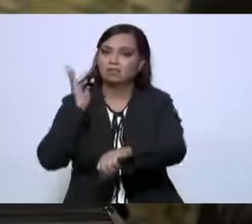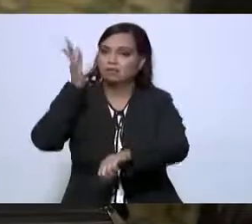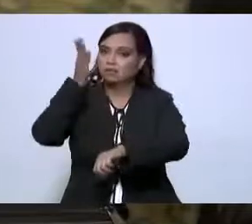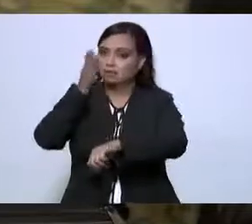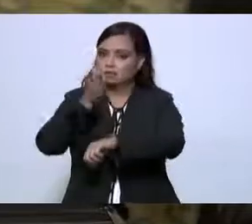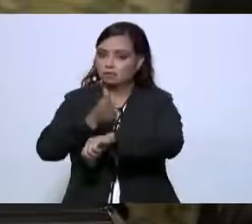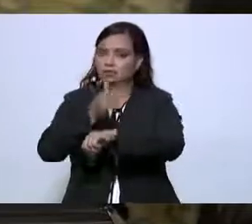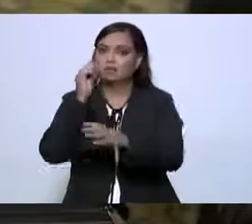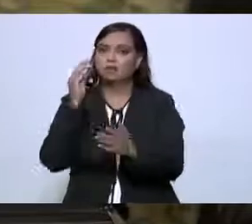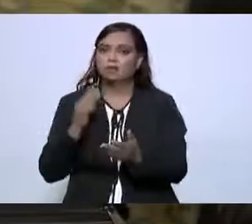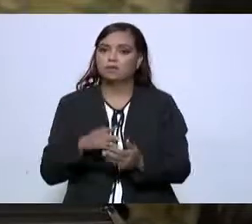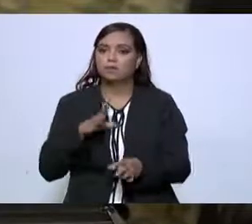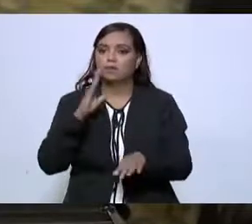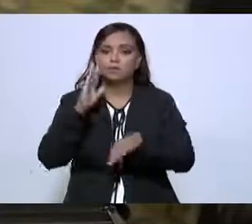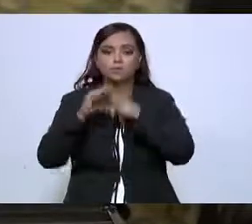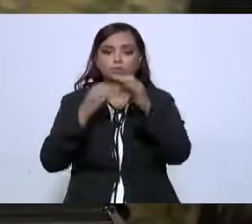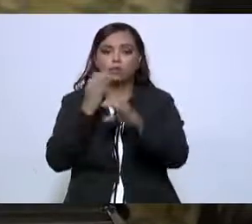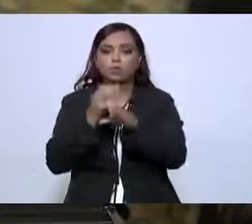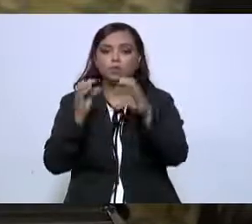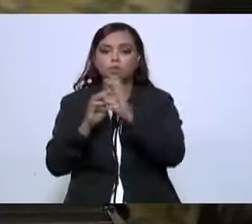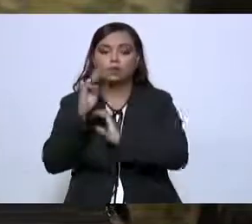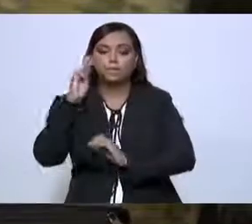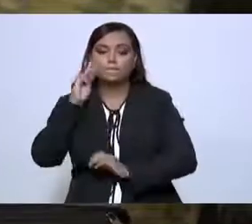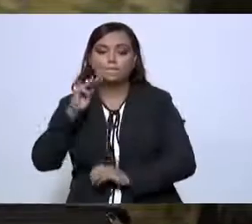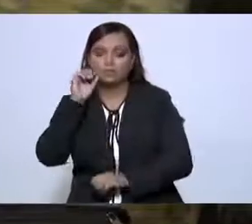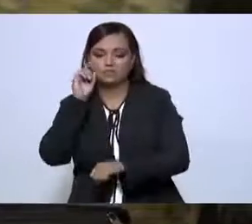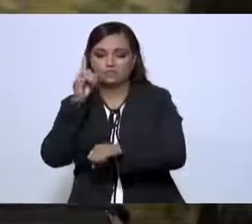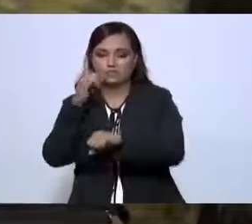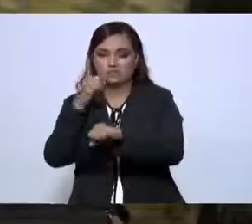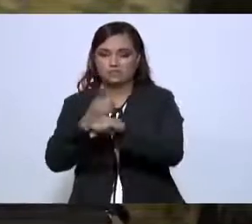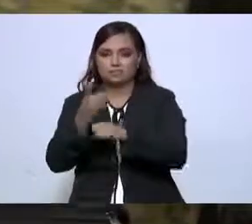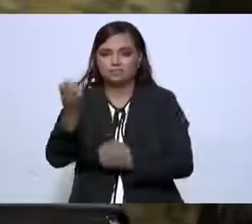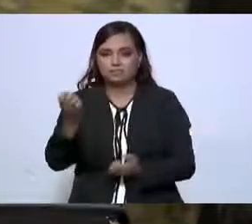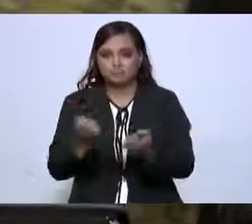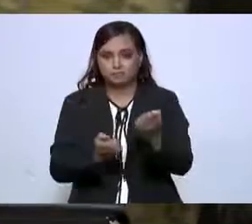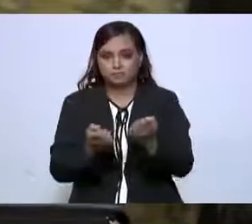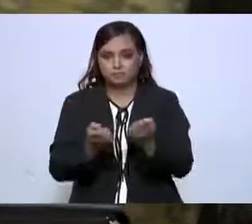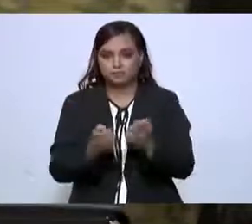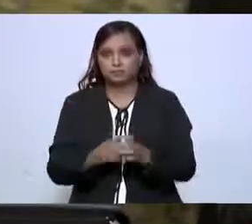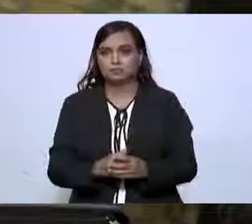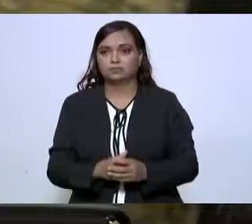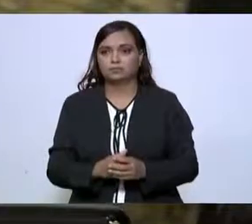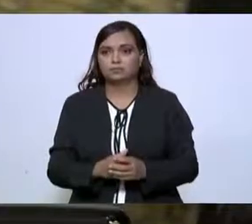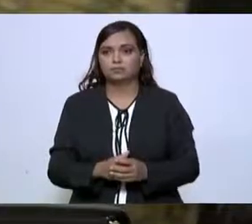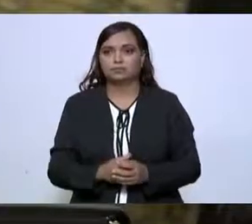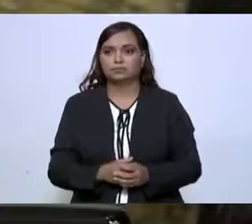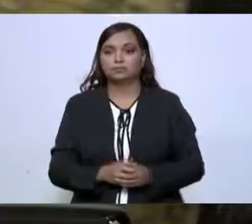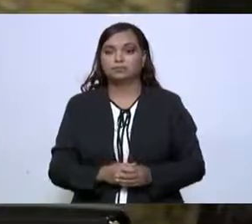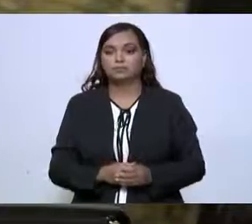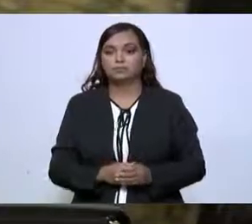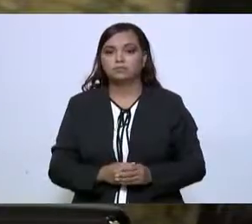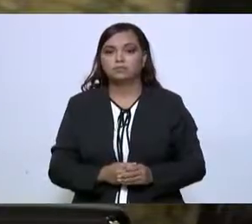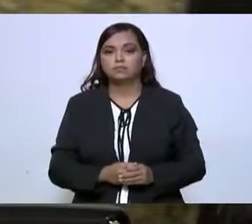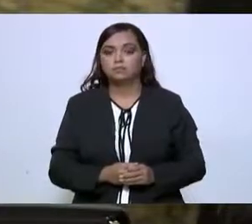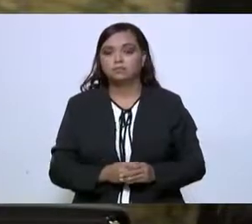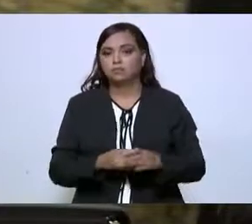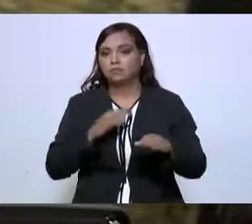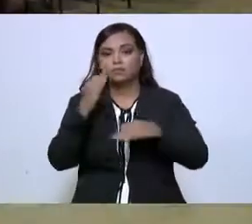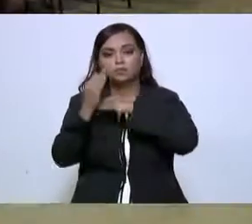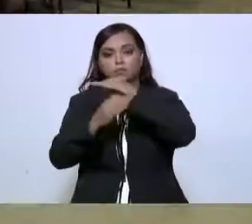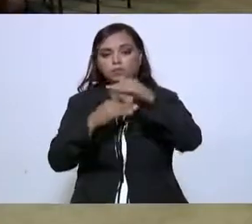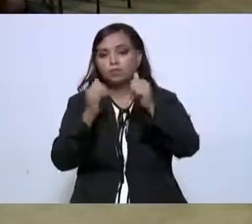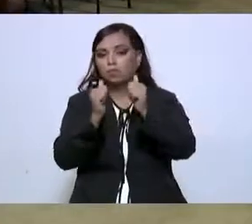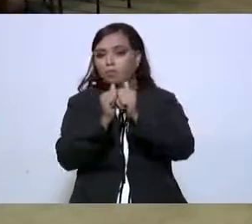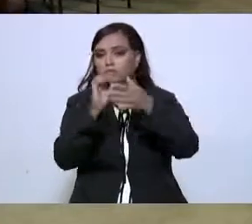las irregularidades que encuentre en el ejercicio del erario. todo lo